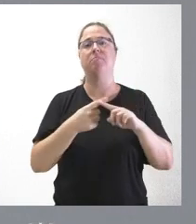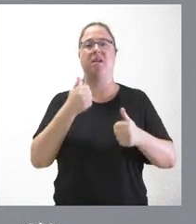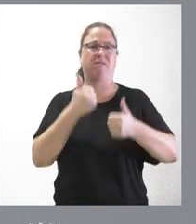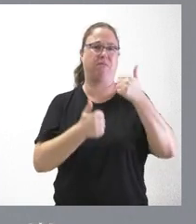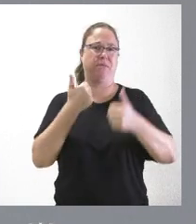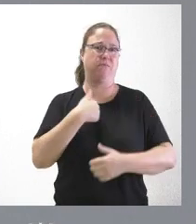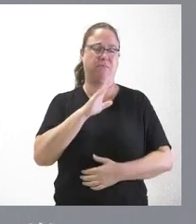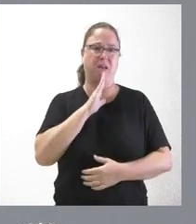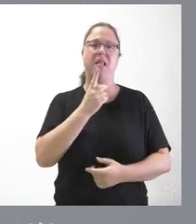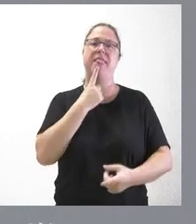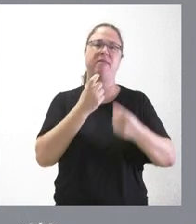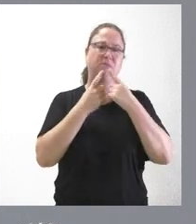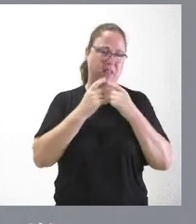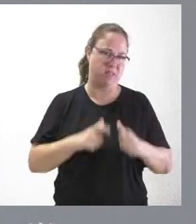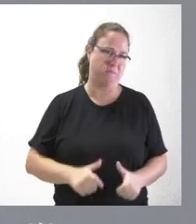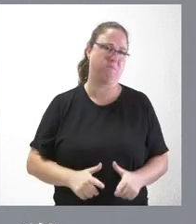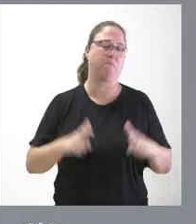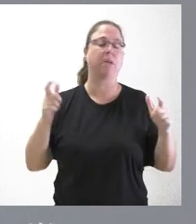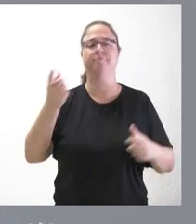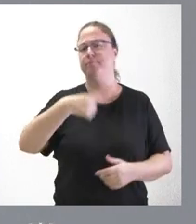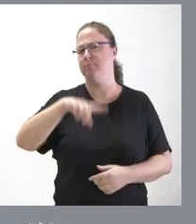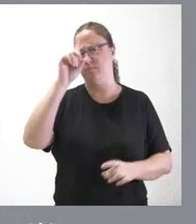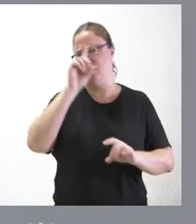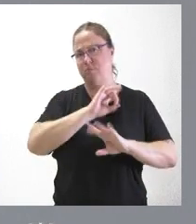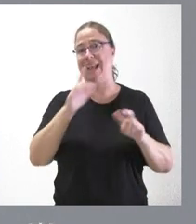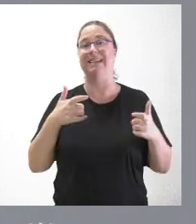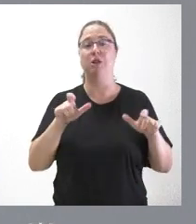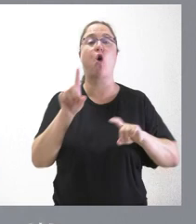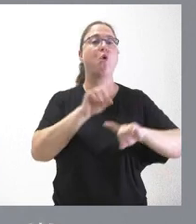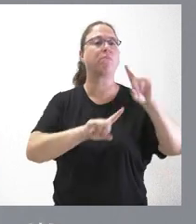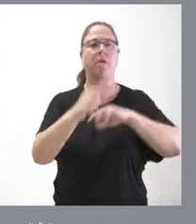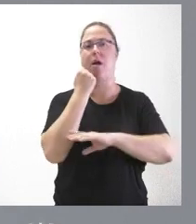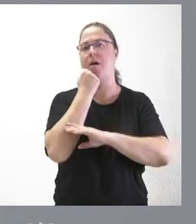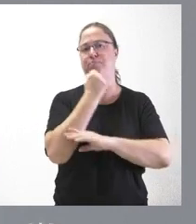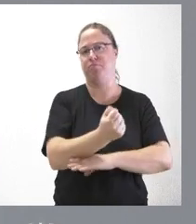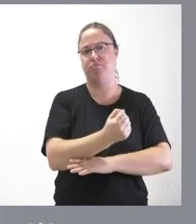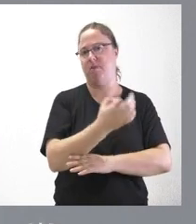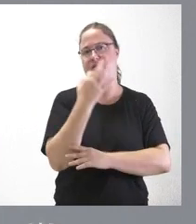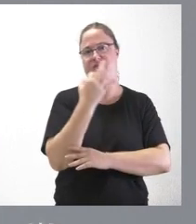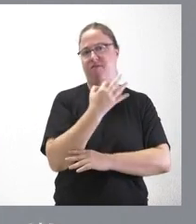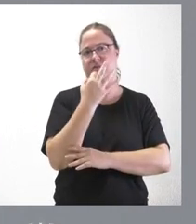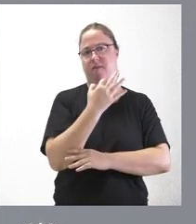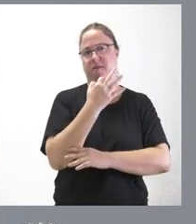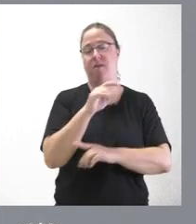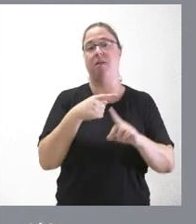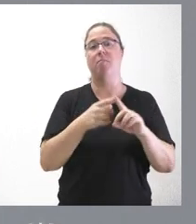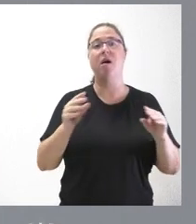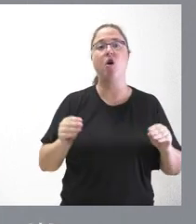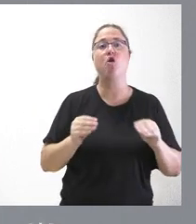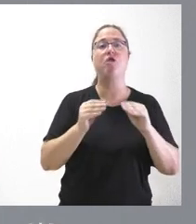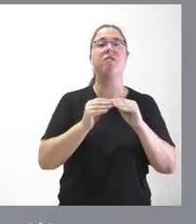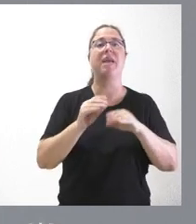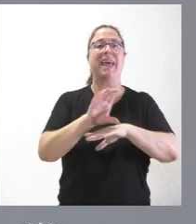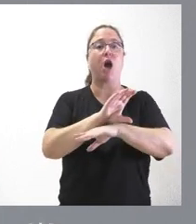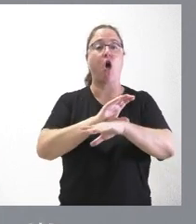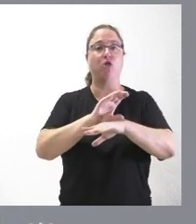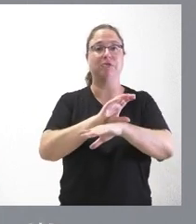dicho, las dificultades son mayores. Nosotros tenemos claro que un sector con problemas hay que apoyarlo. En eso, lógicamente, coincide realmente la consejería que tiene